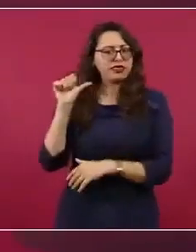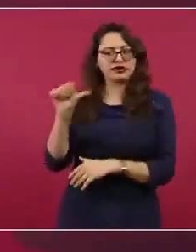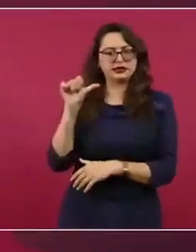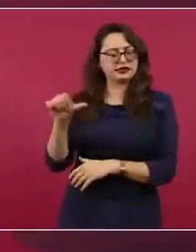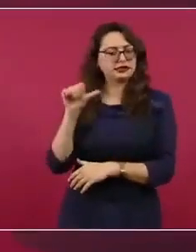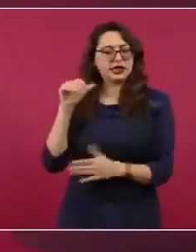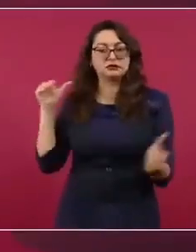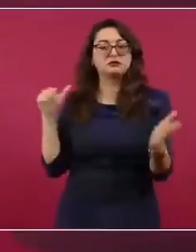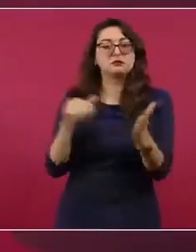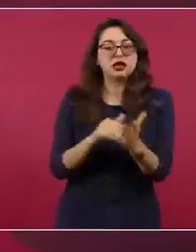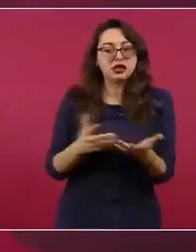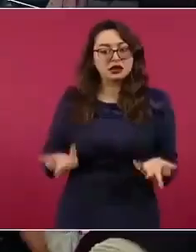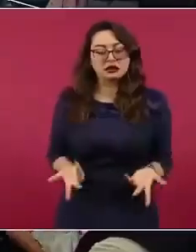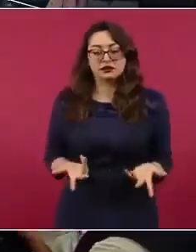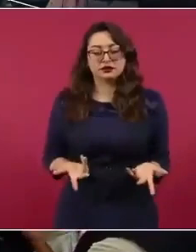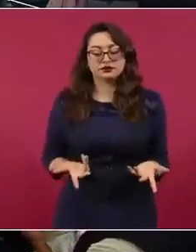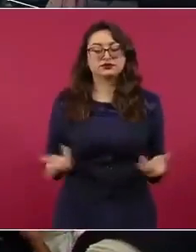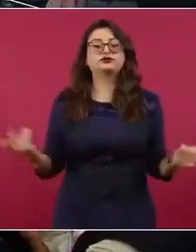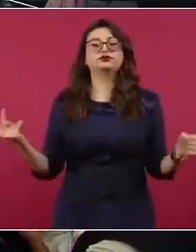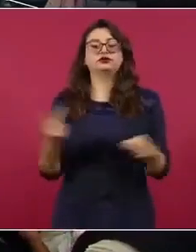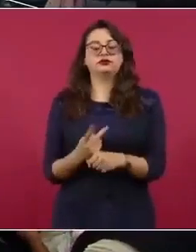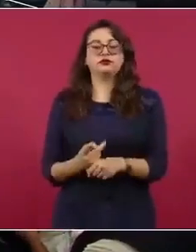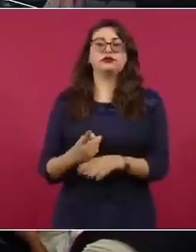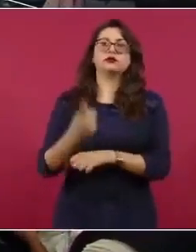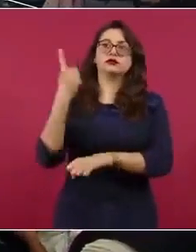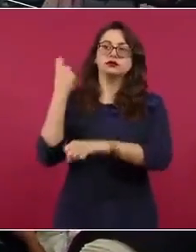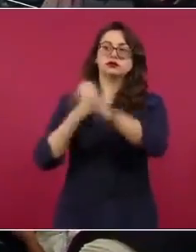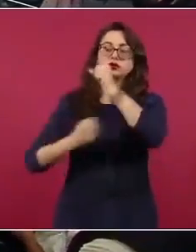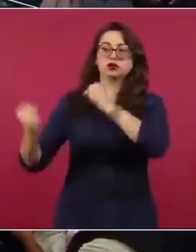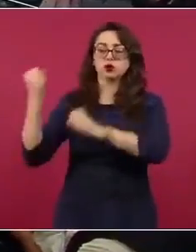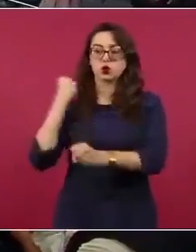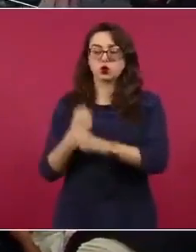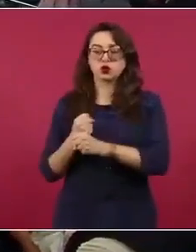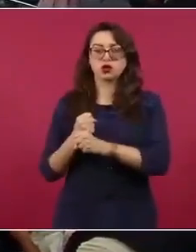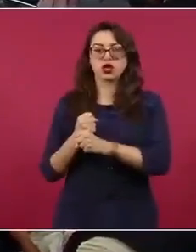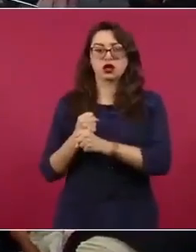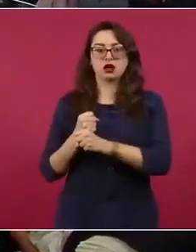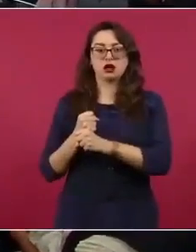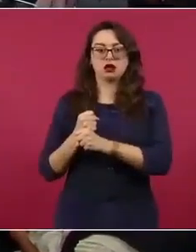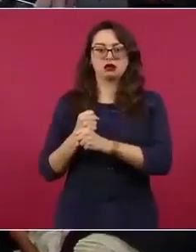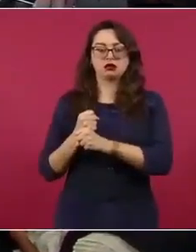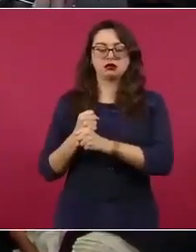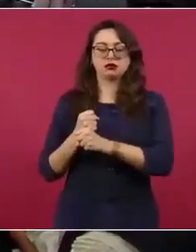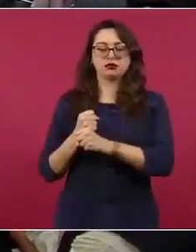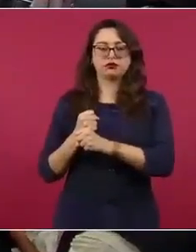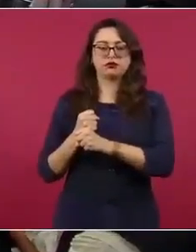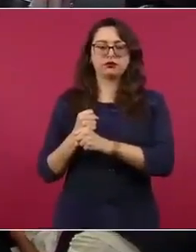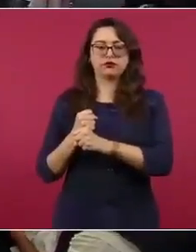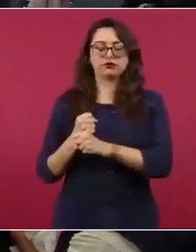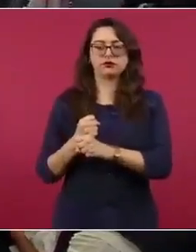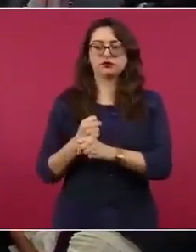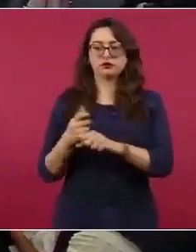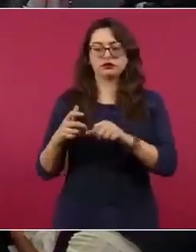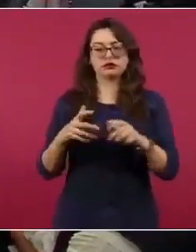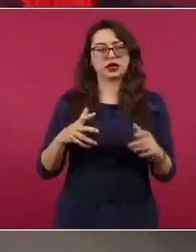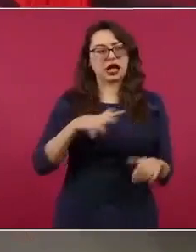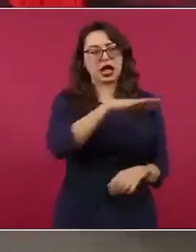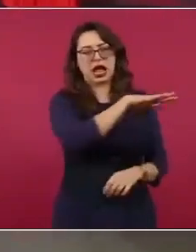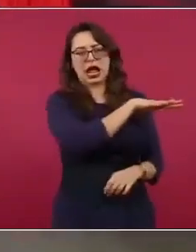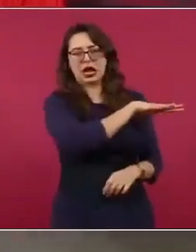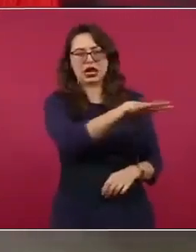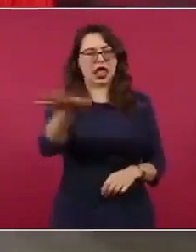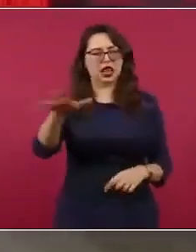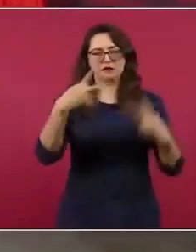el año pasado, que ya hicimos este ajuste, antes o hace un año el promedio de